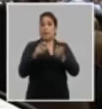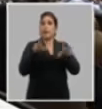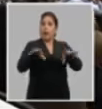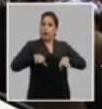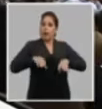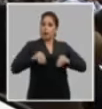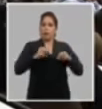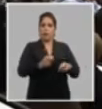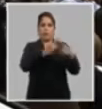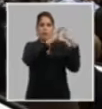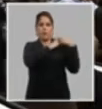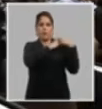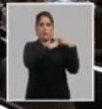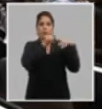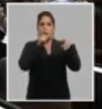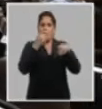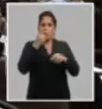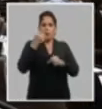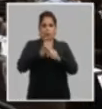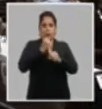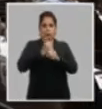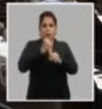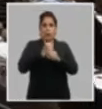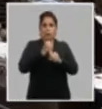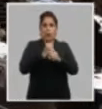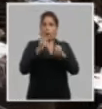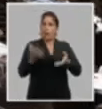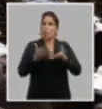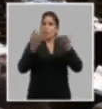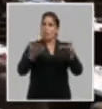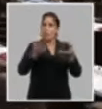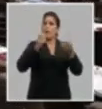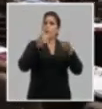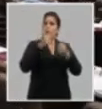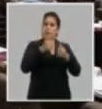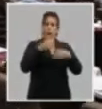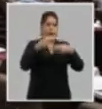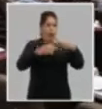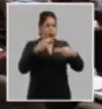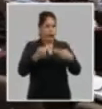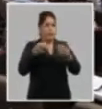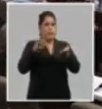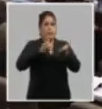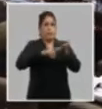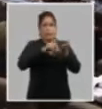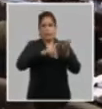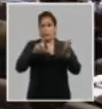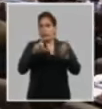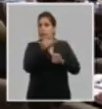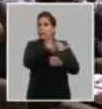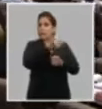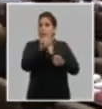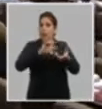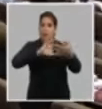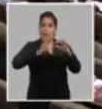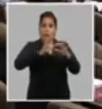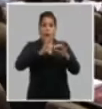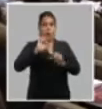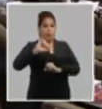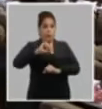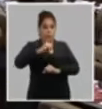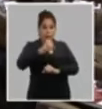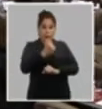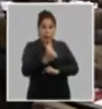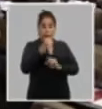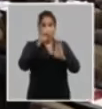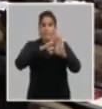que asuman su responsabilidad con eficiencia promuevan la correcta actuación de los militantes aplicando con rigor